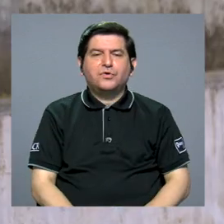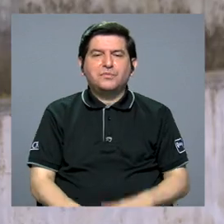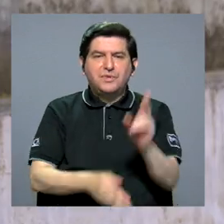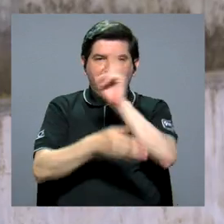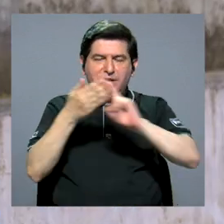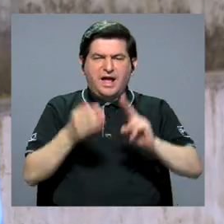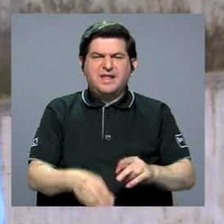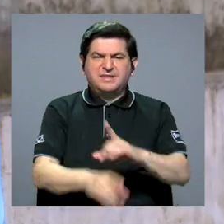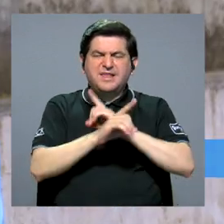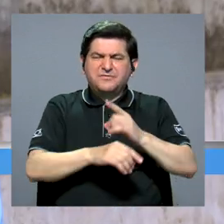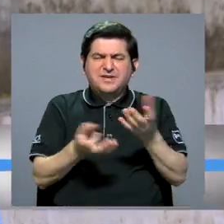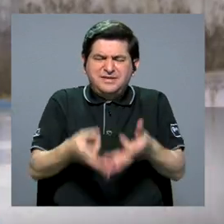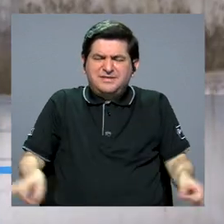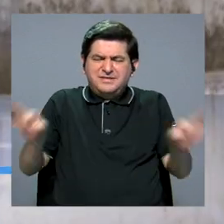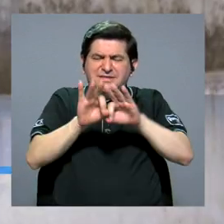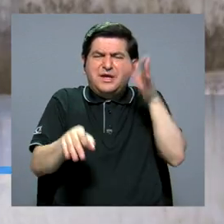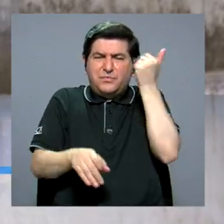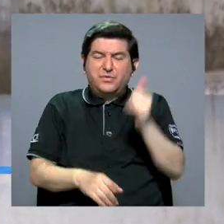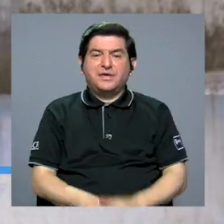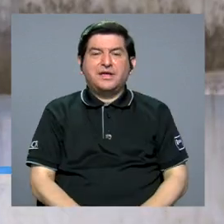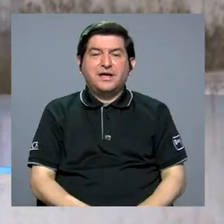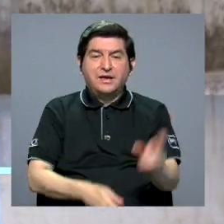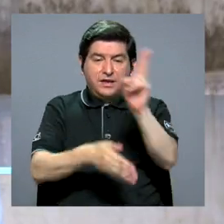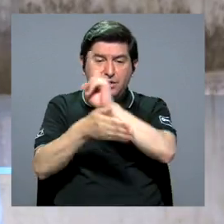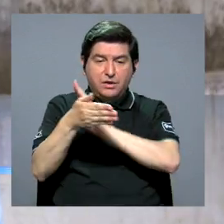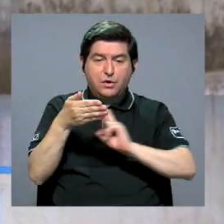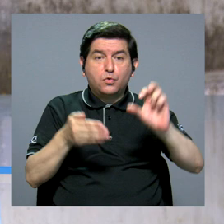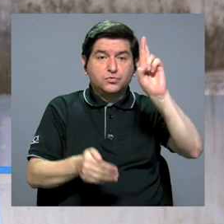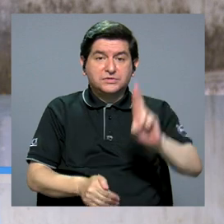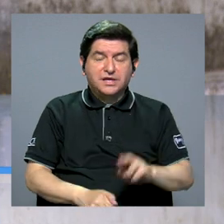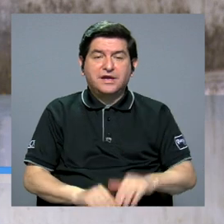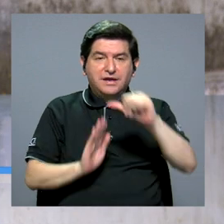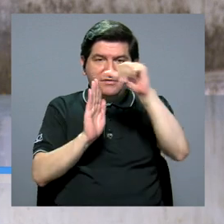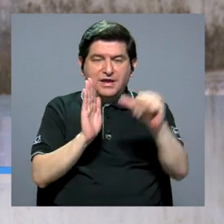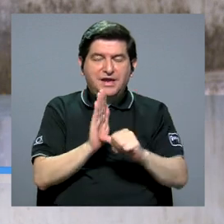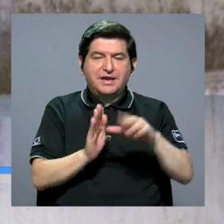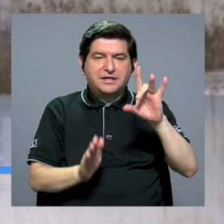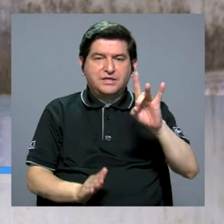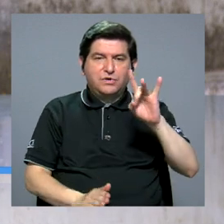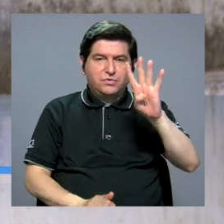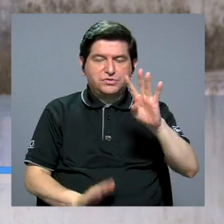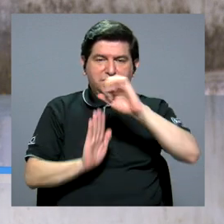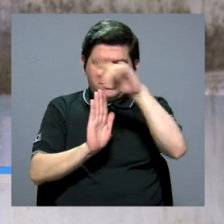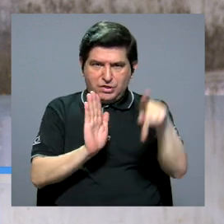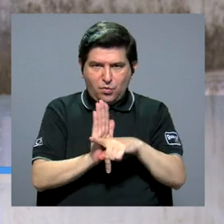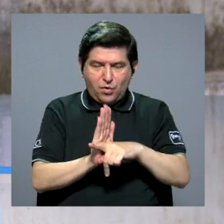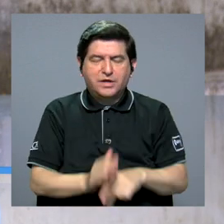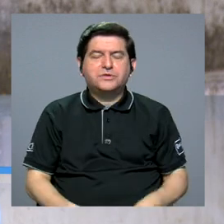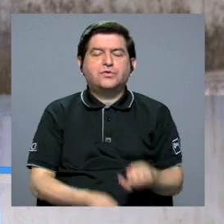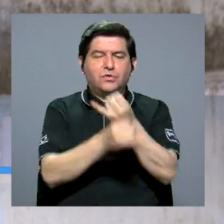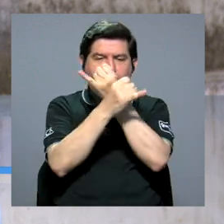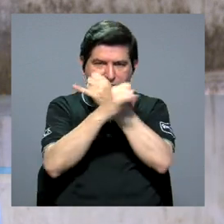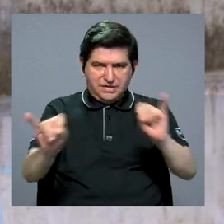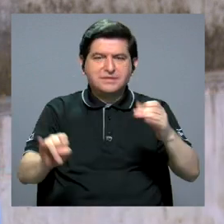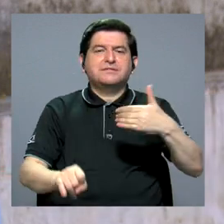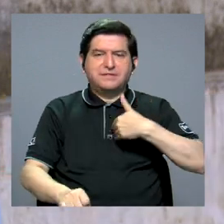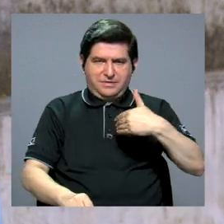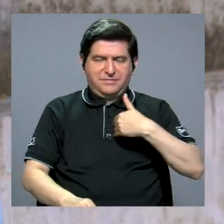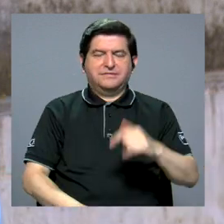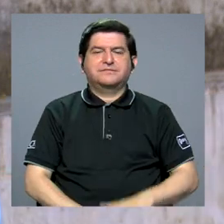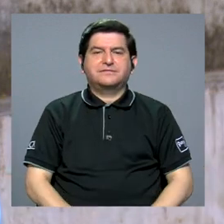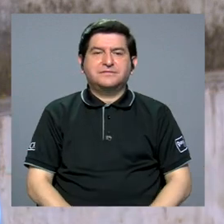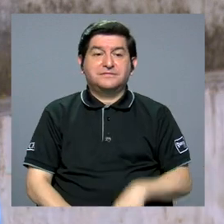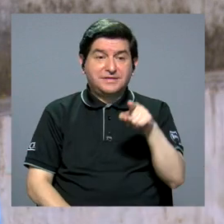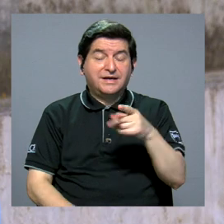autonomía? A la Universidad de Costa Rica en específico, en el artículo 84, se le otorga esa autonomía y esa